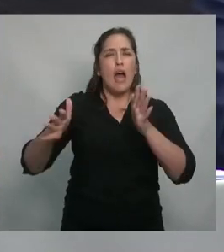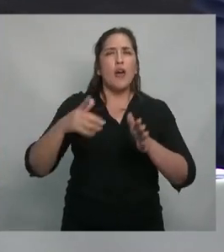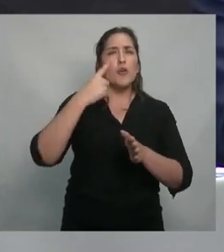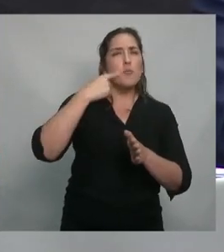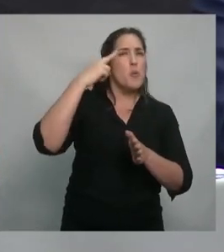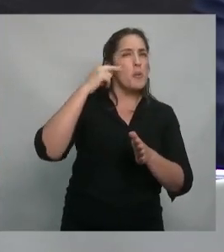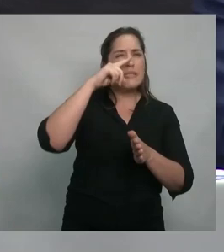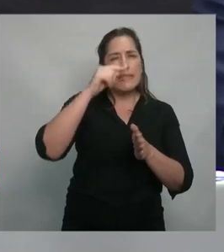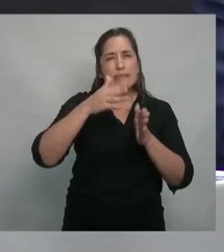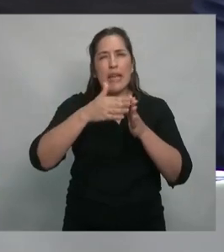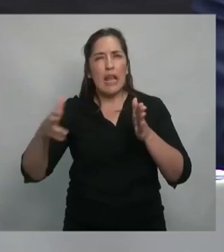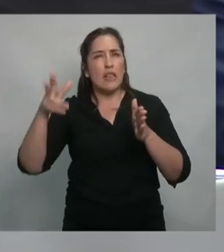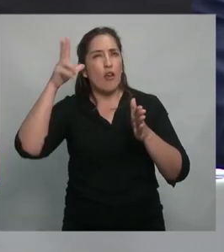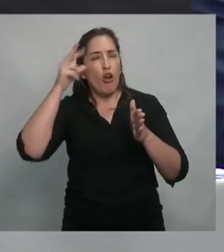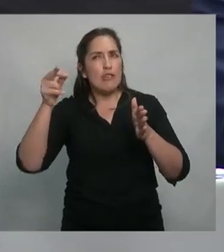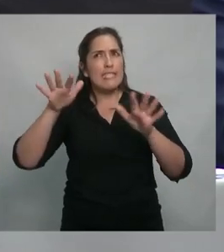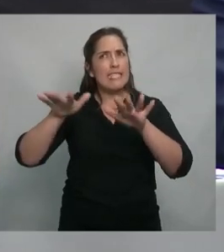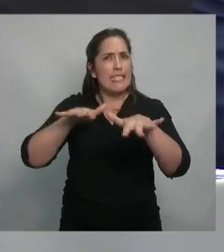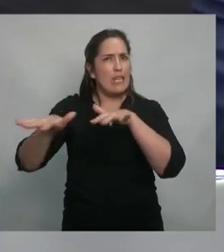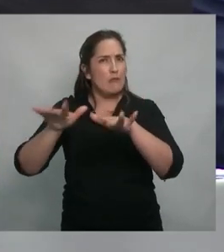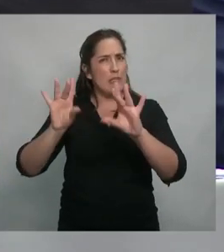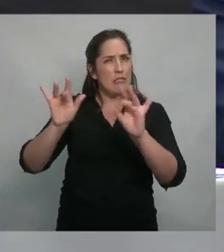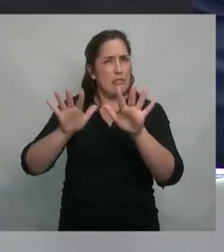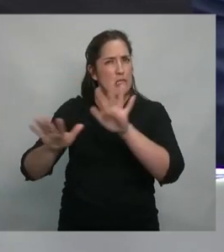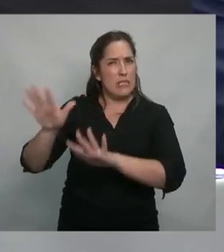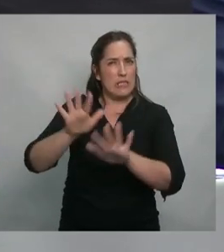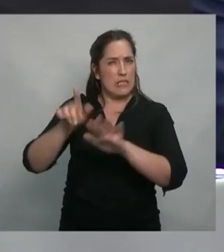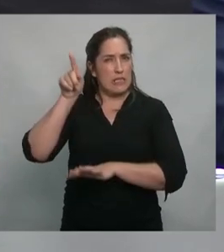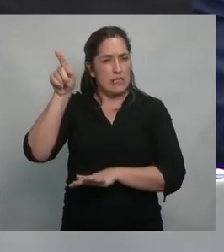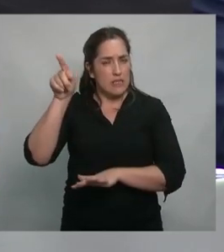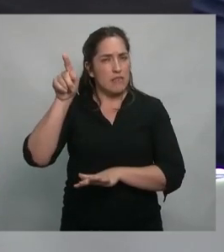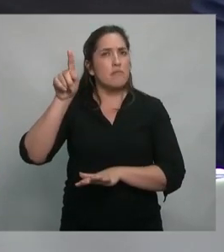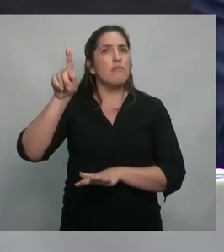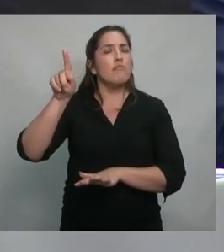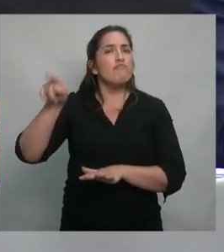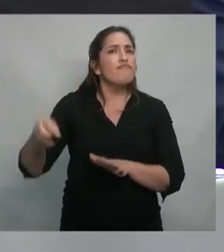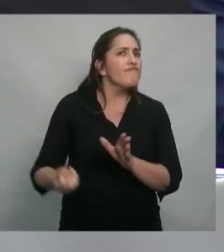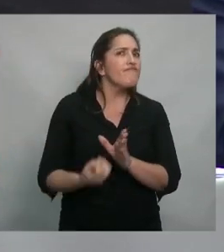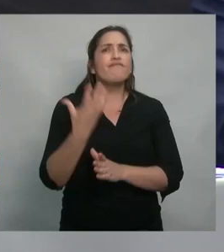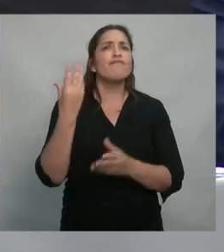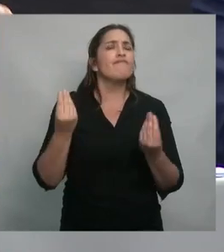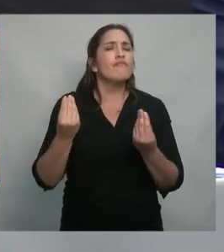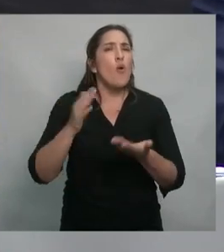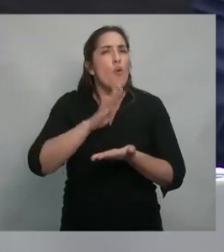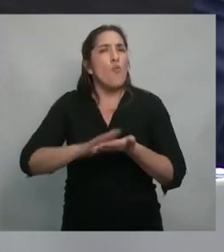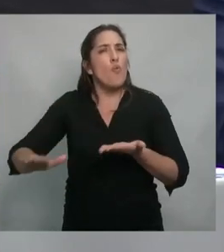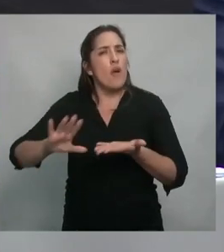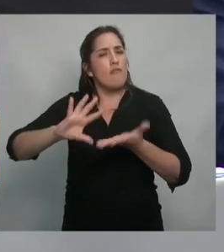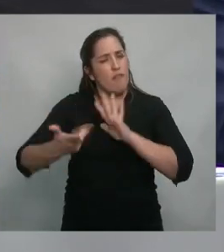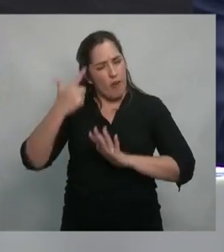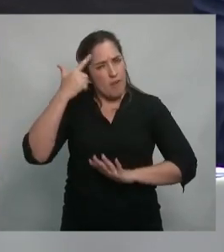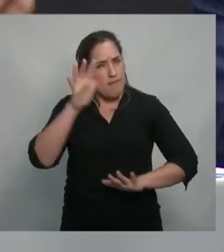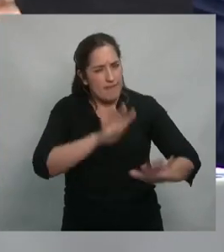y 80, surge una nueva construcción,